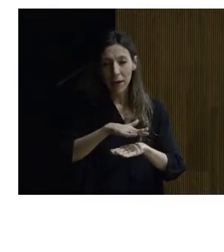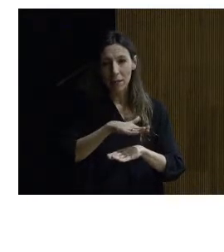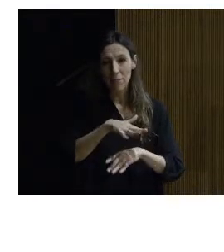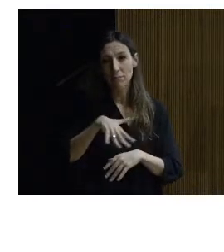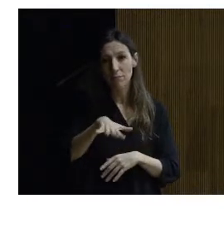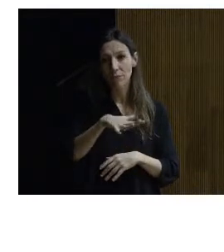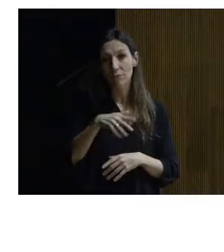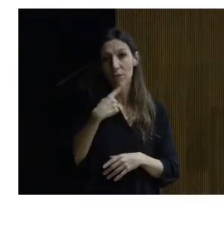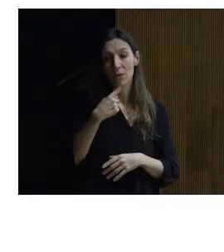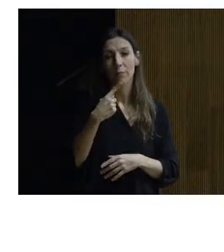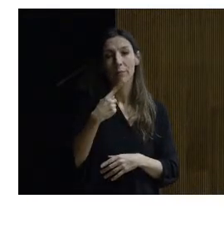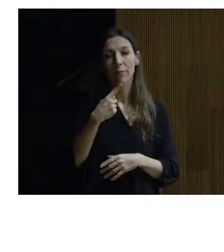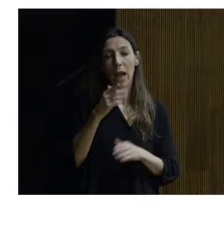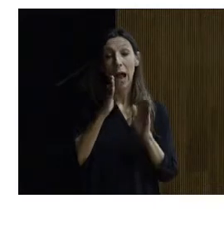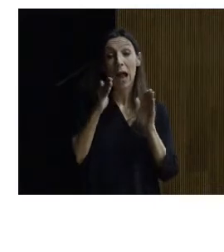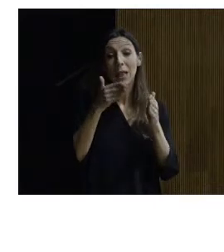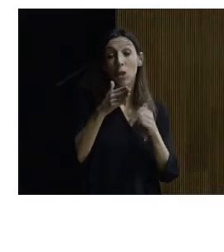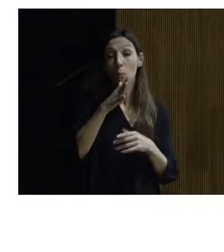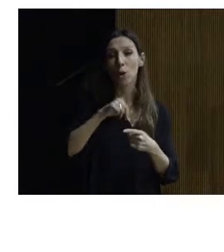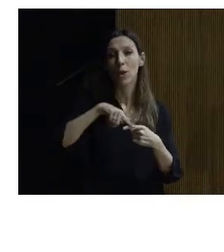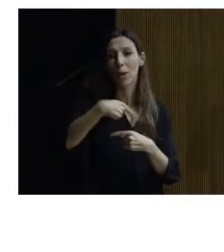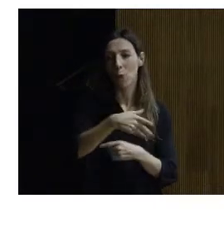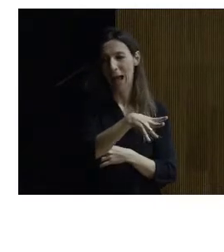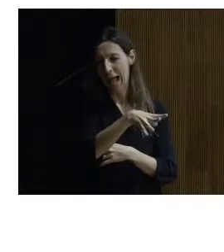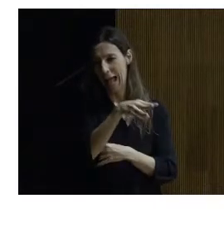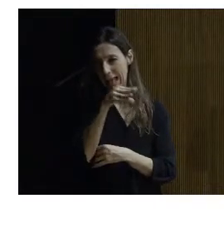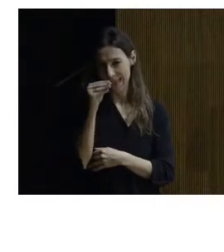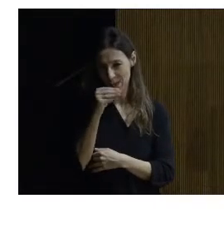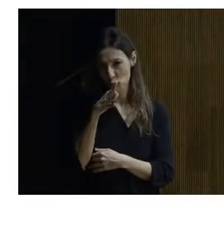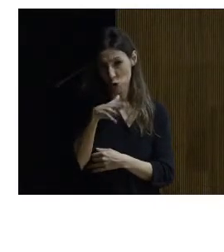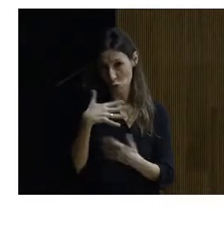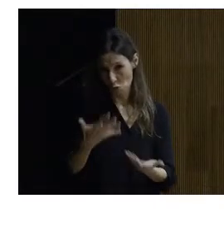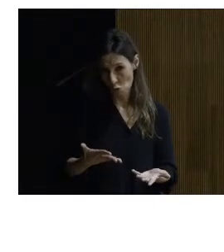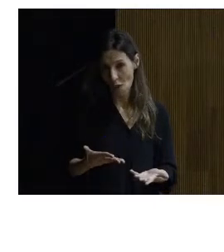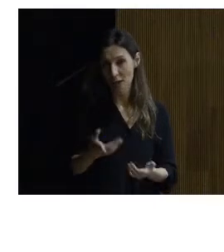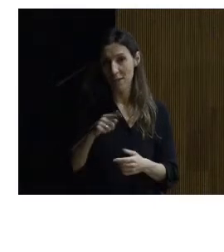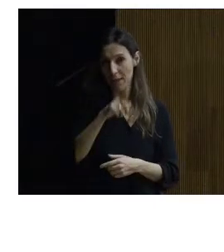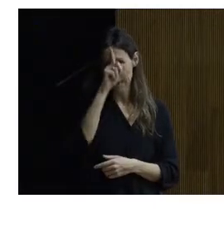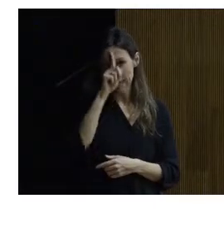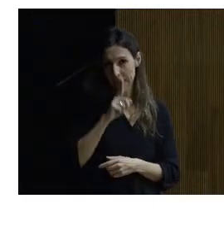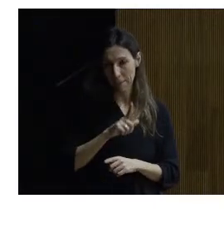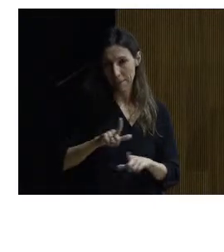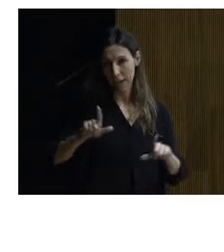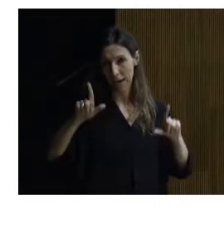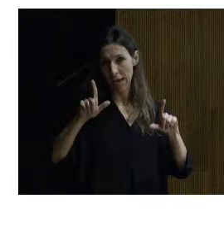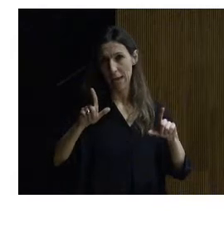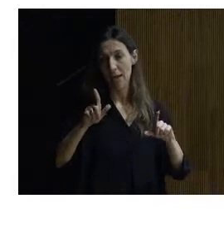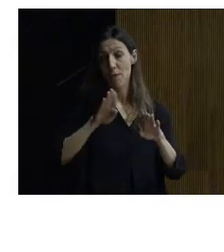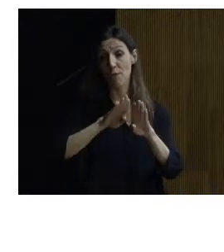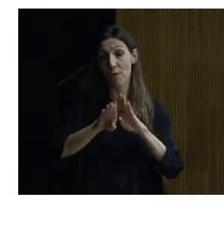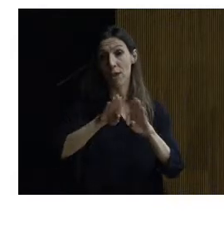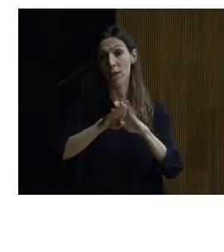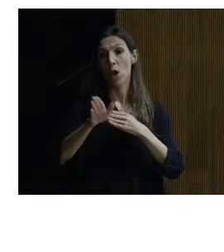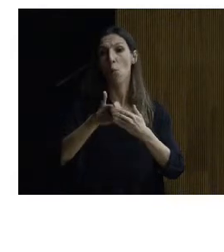os digo que os fijéis en esta foto porque luego vais a entender el porqué ¿no? aquí tenéis también una imagen por bueno frente a esa puerta principal